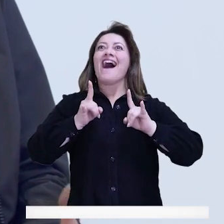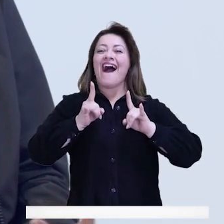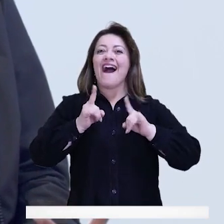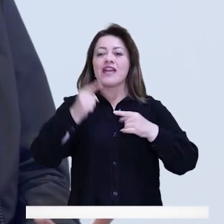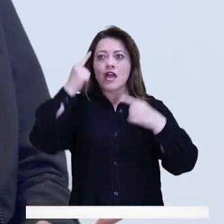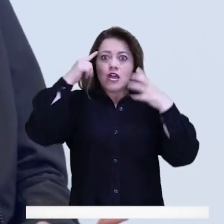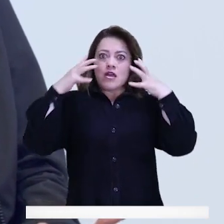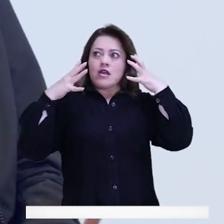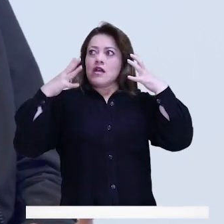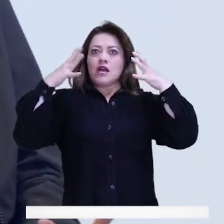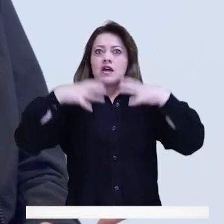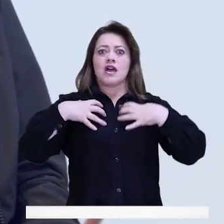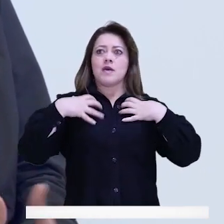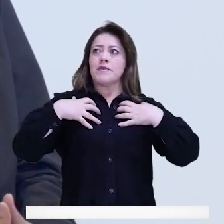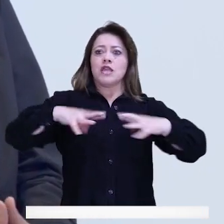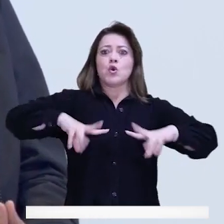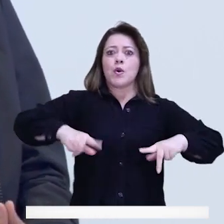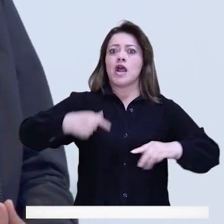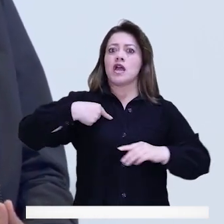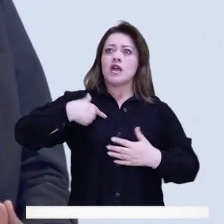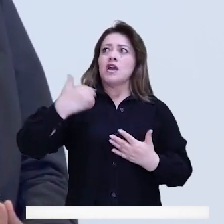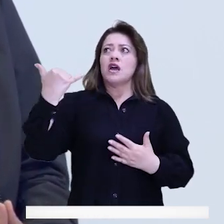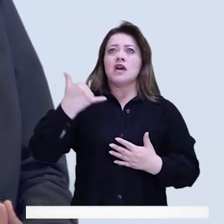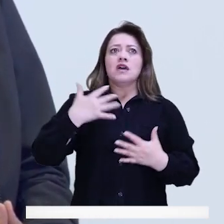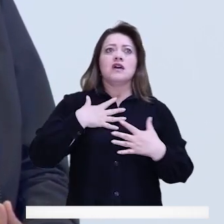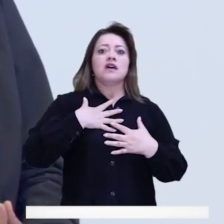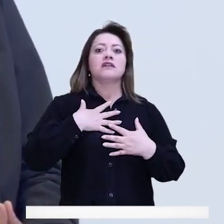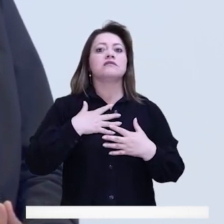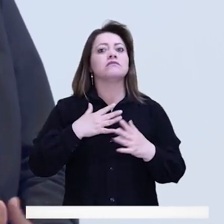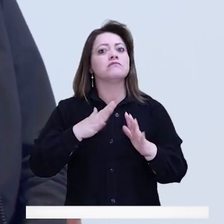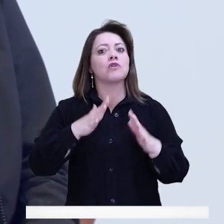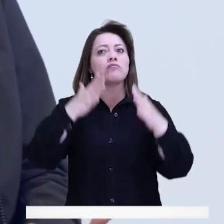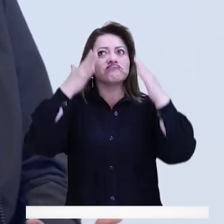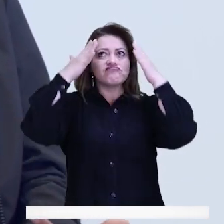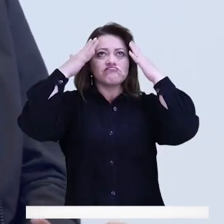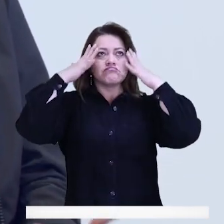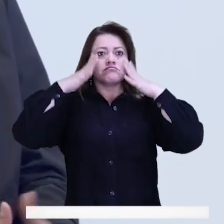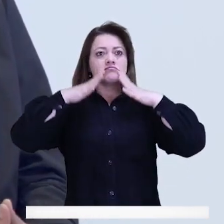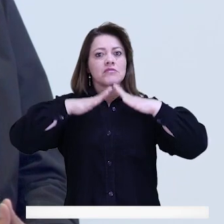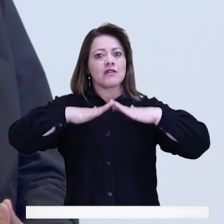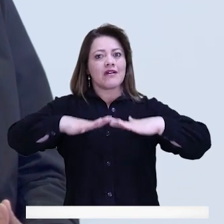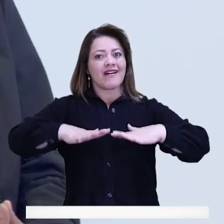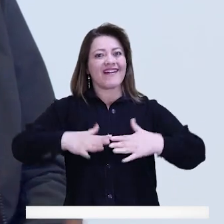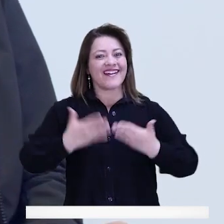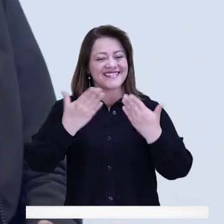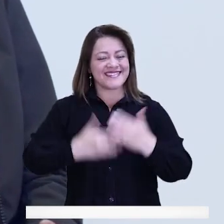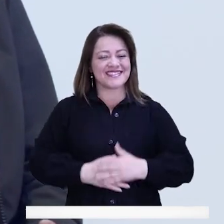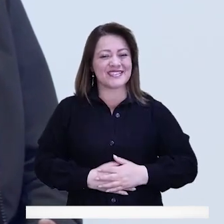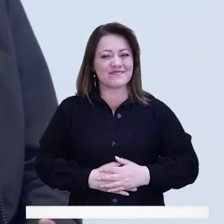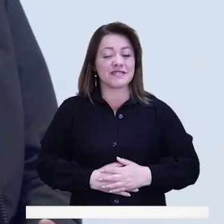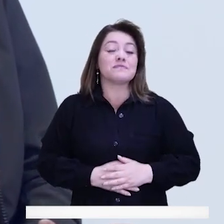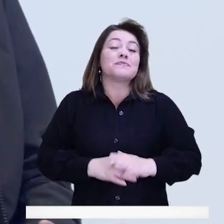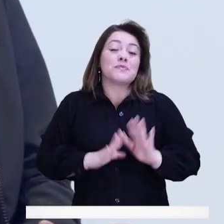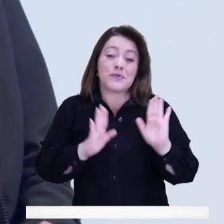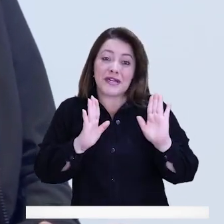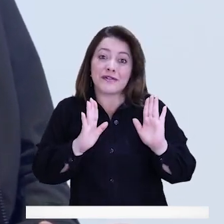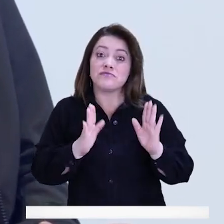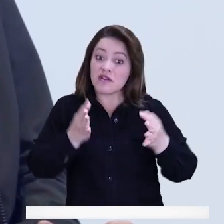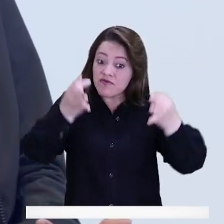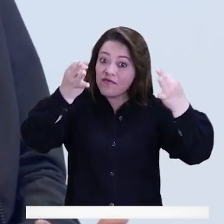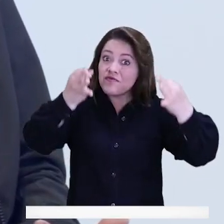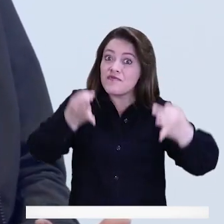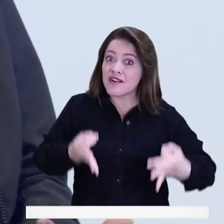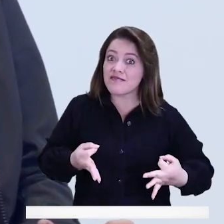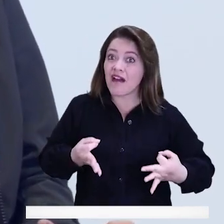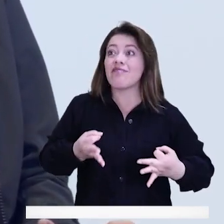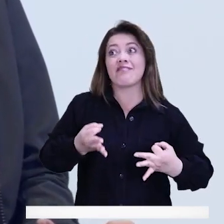desarmarla, no andar prevenido, no andar pendiente de que realmente me van a atracar o me va a pasar algo. Pero también si vamos a la realidad nos damos